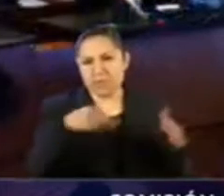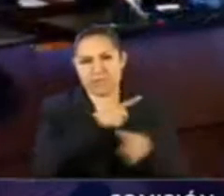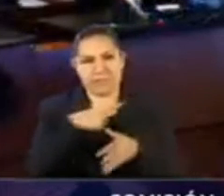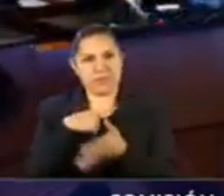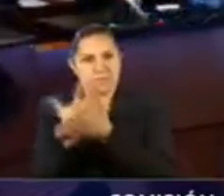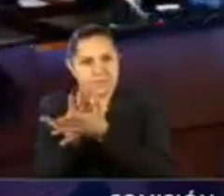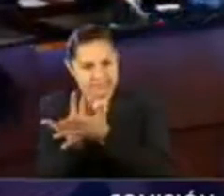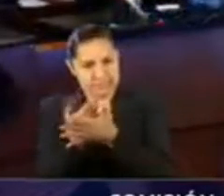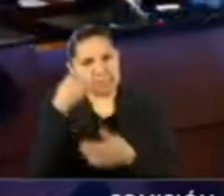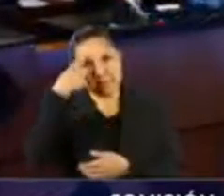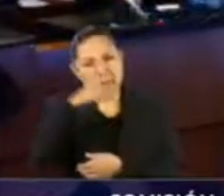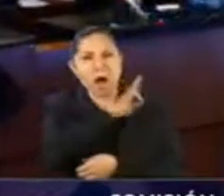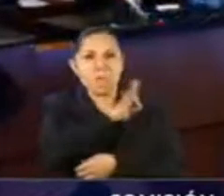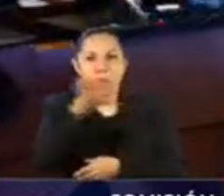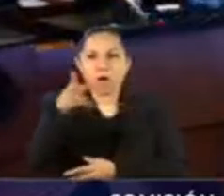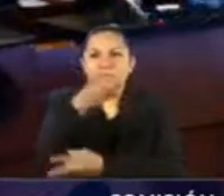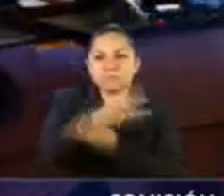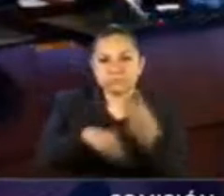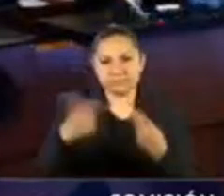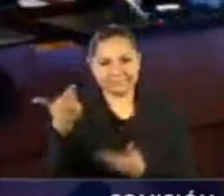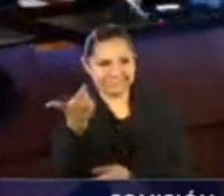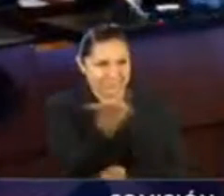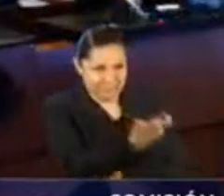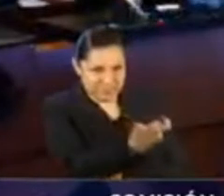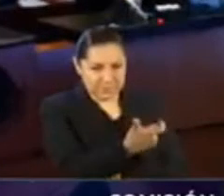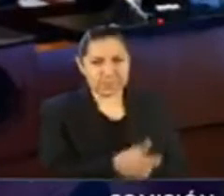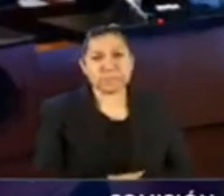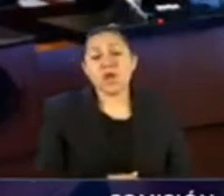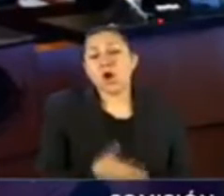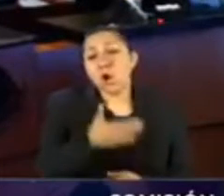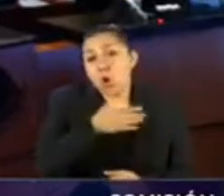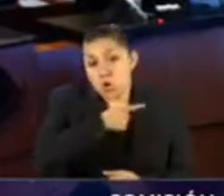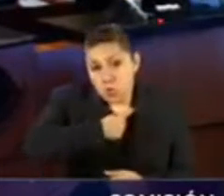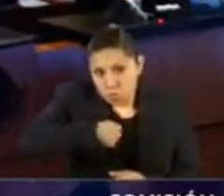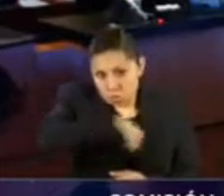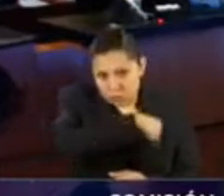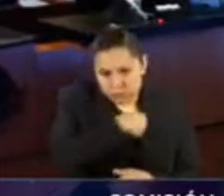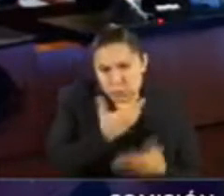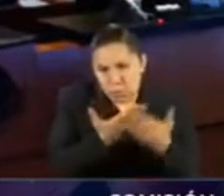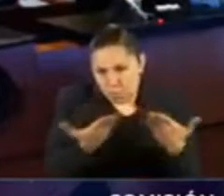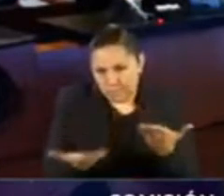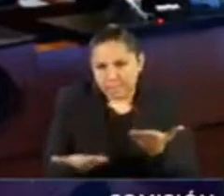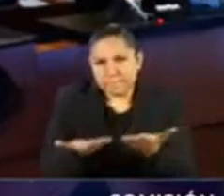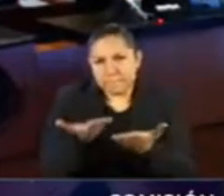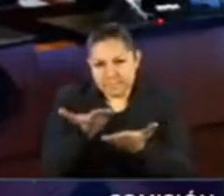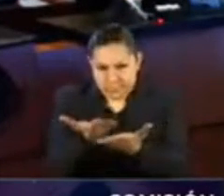Estamos nosotros proponiendo que ante situaciones como las que se están viviendo,